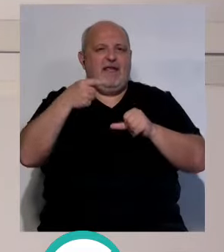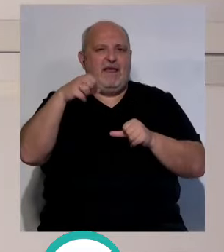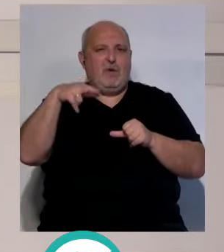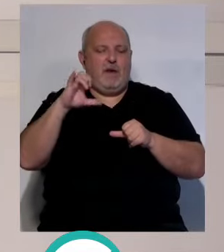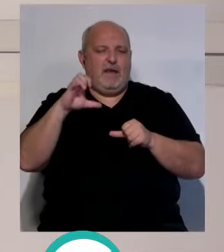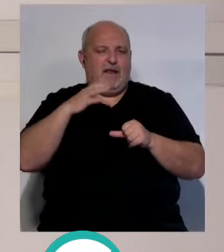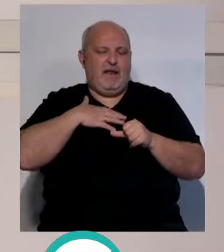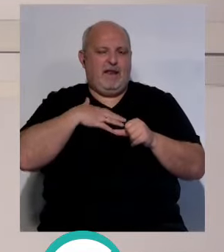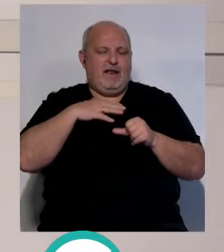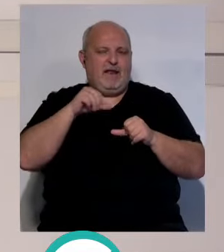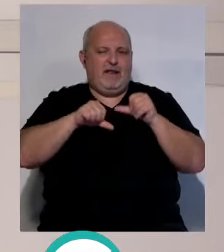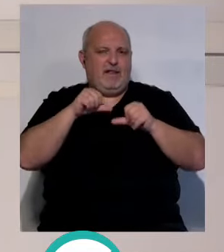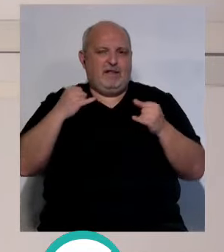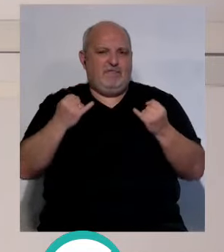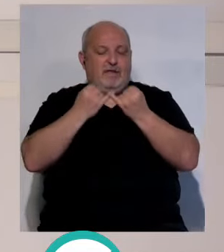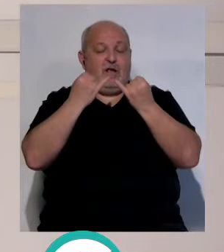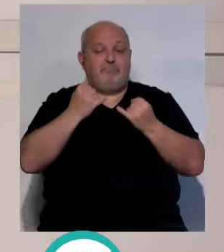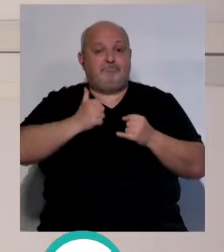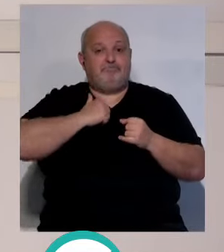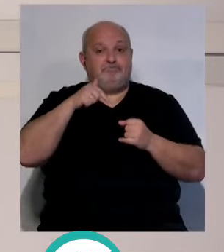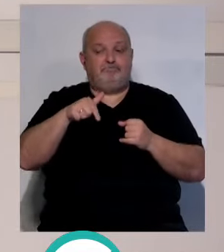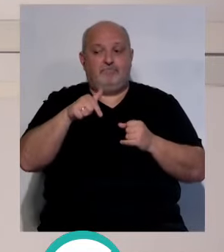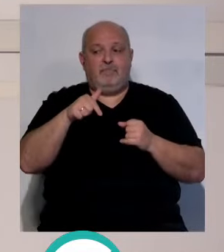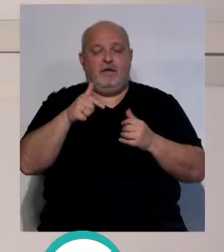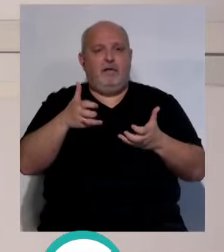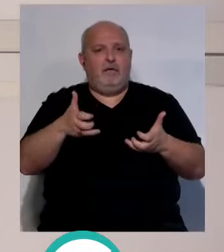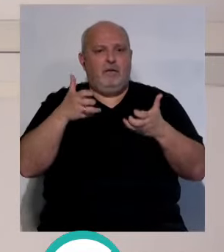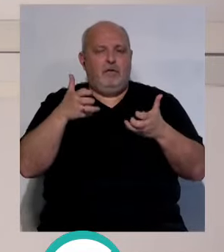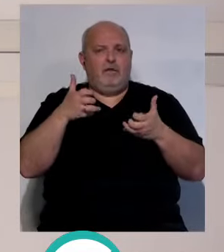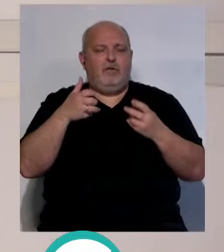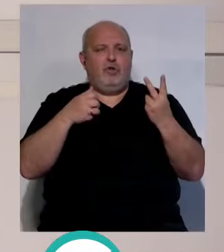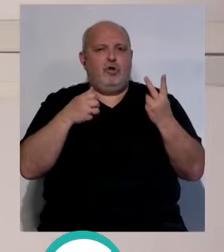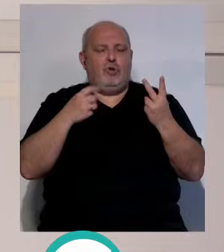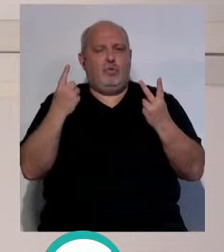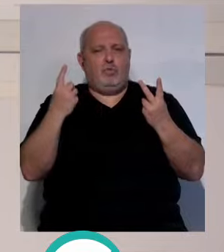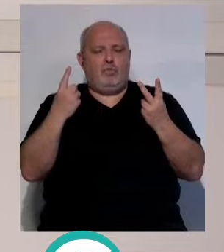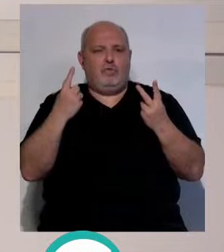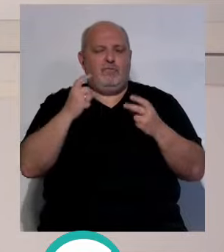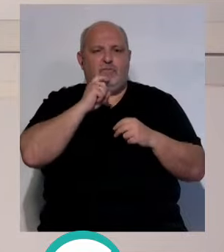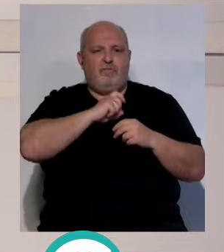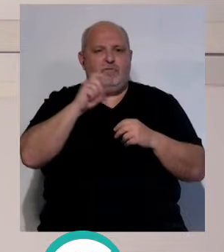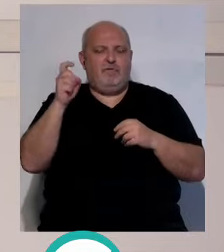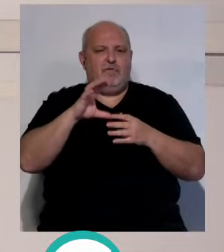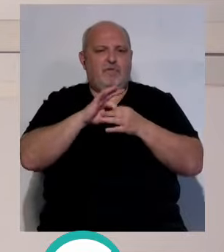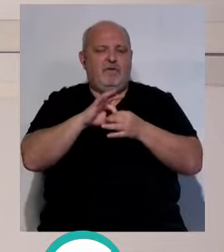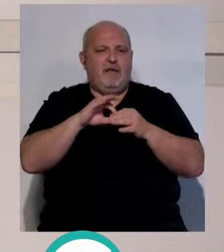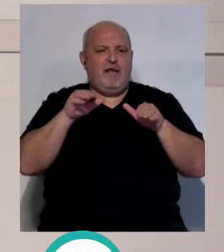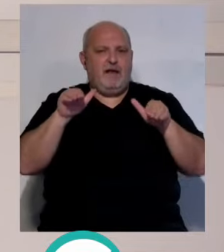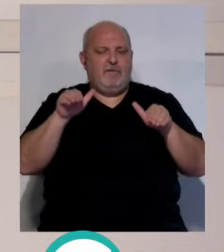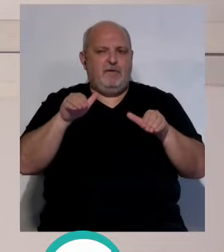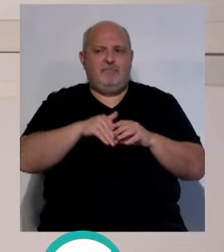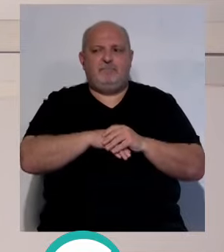nacional, en la sede de Tenerife. Bueno, pues afortunadamente, vencía dos goles a uno a la Fundación Atlético de Madrid